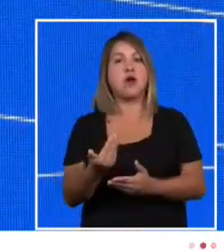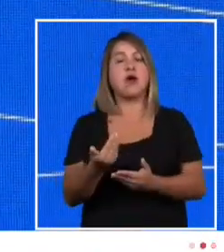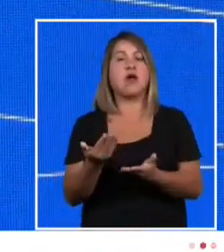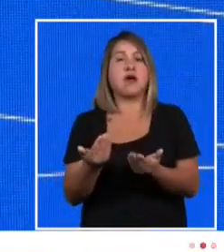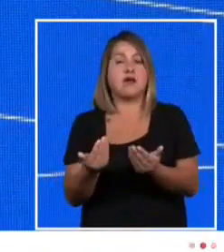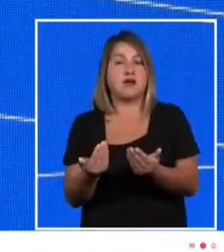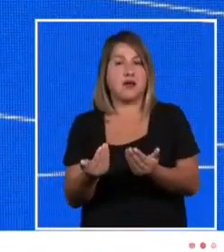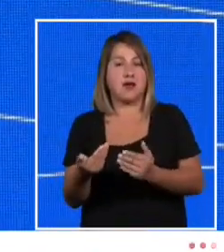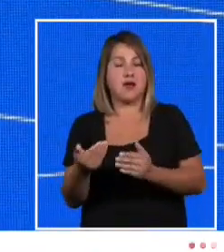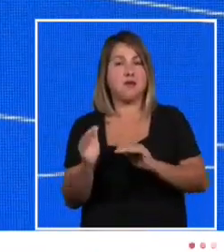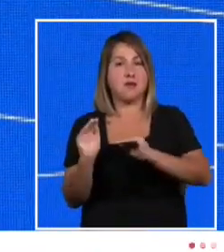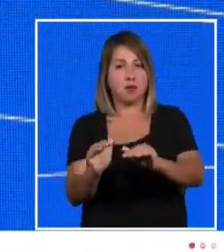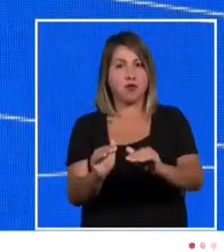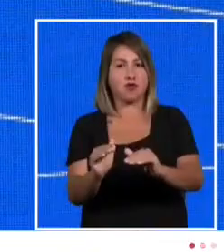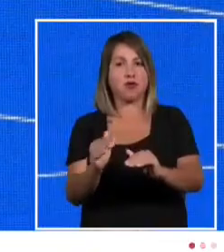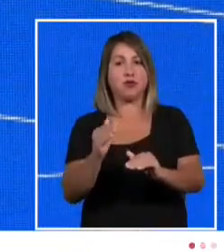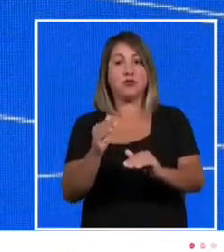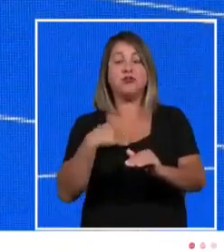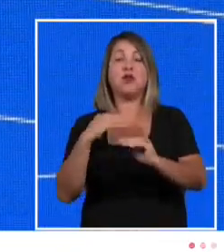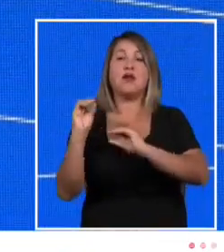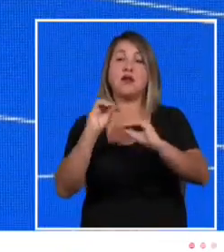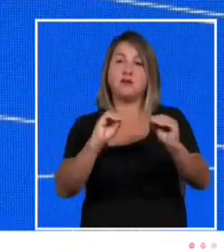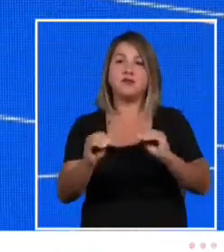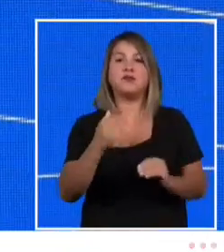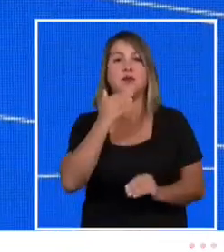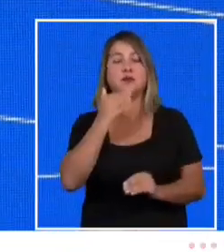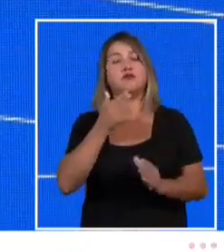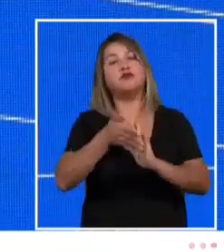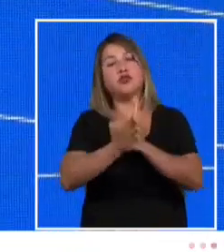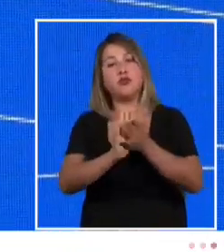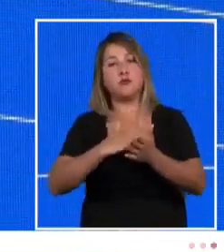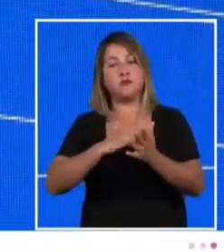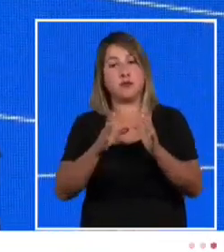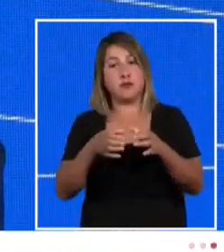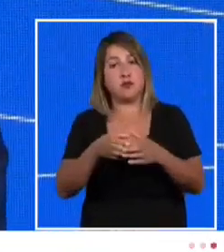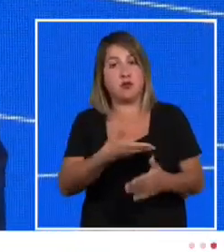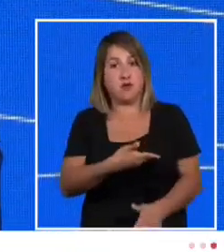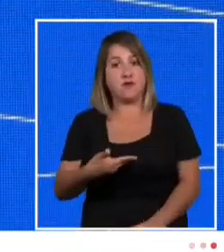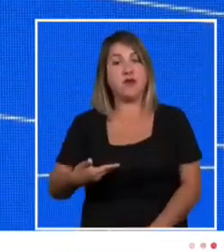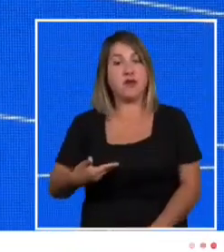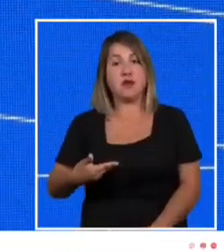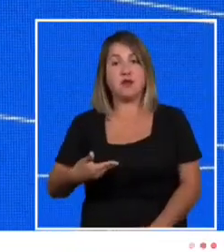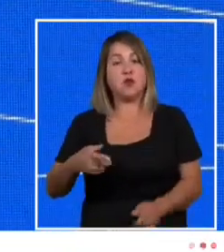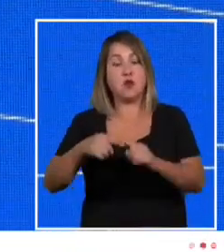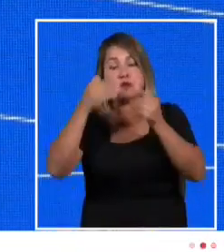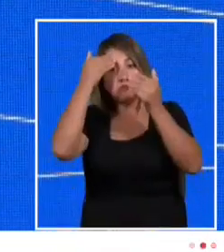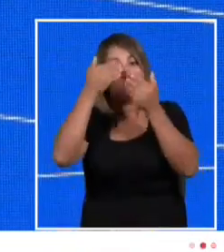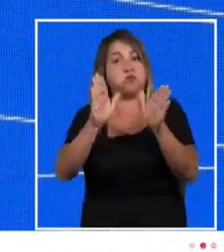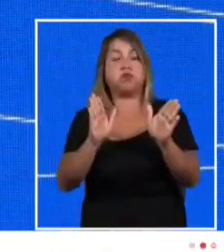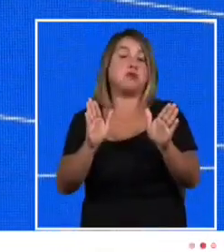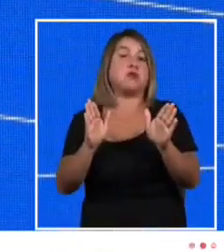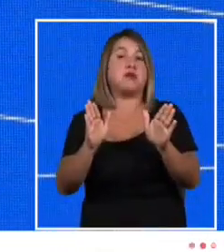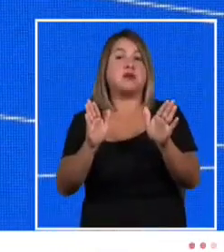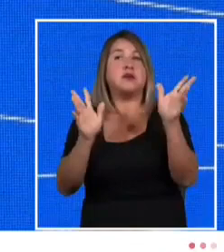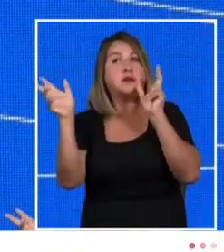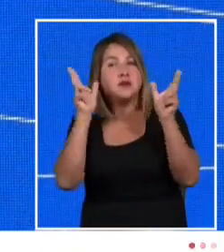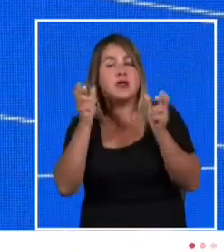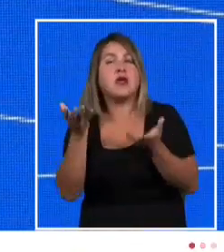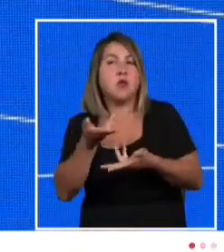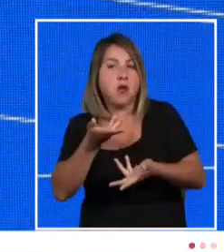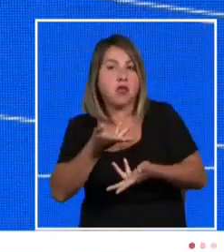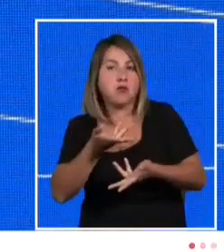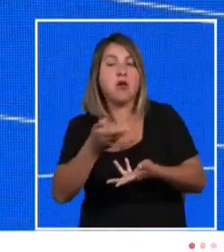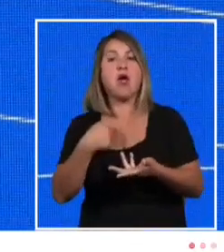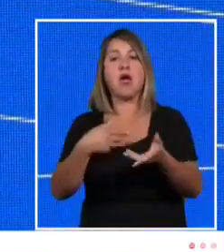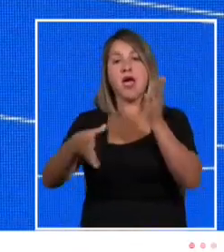Estoy, y esto lo extiendo a mi gobierno, estamos permanentemente abiertos a escuchar y a aprender. Y no